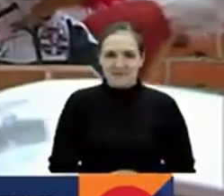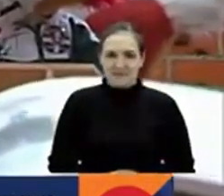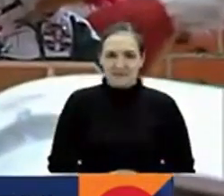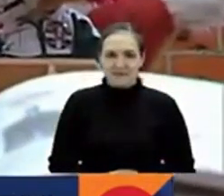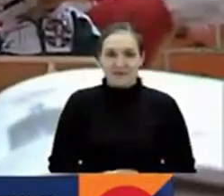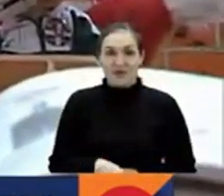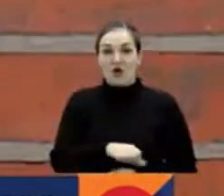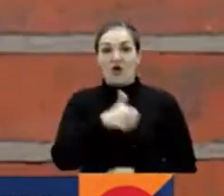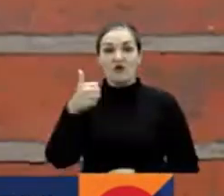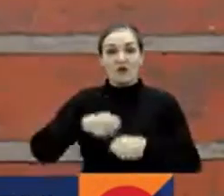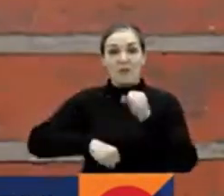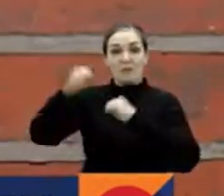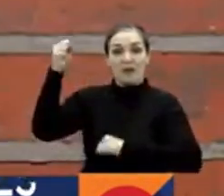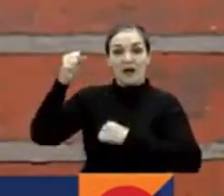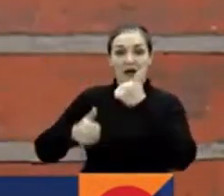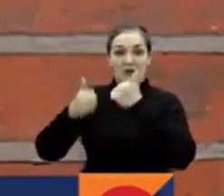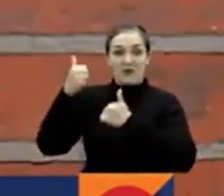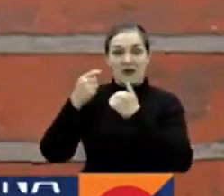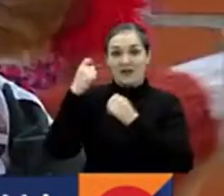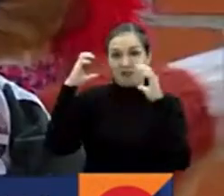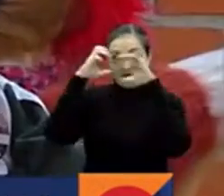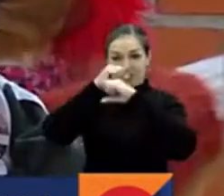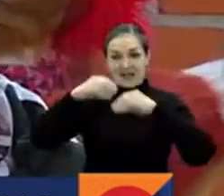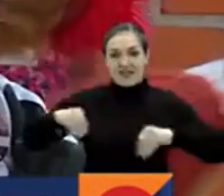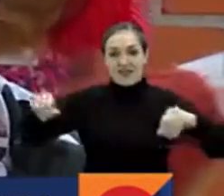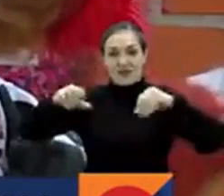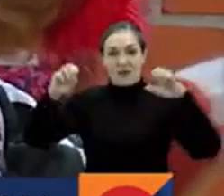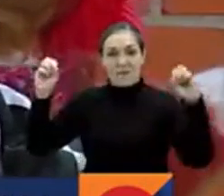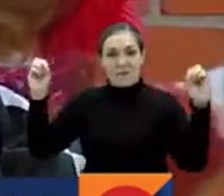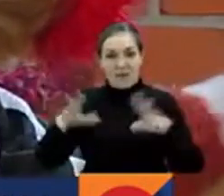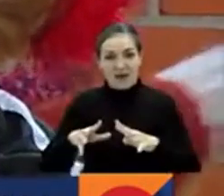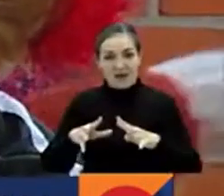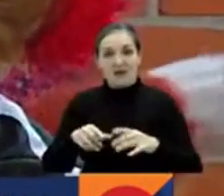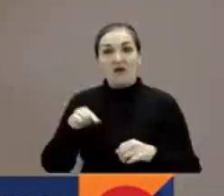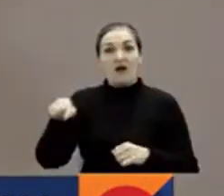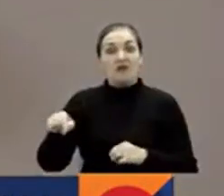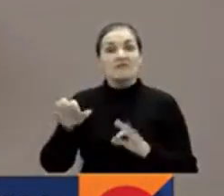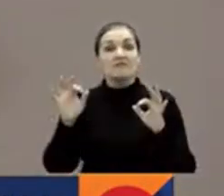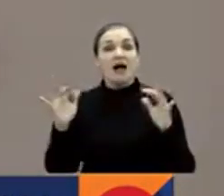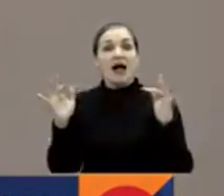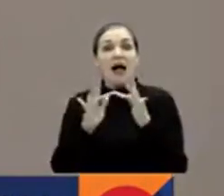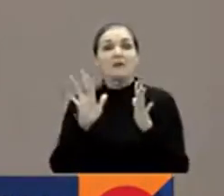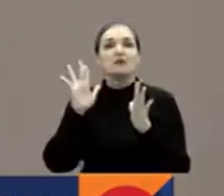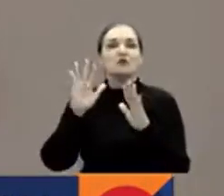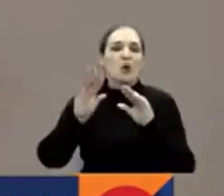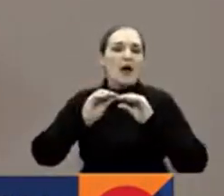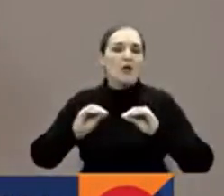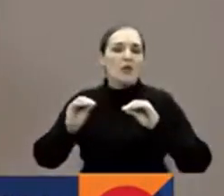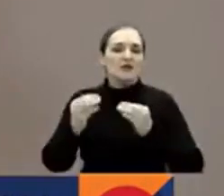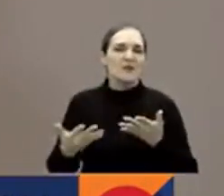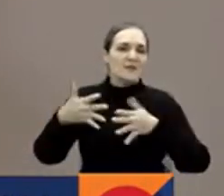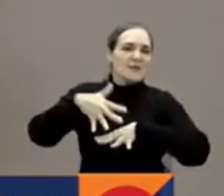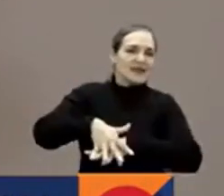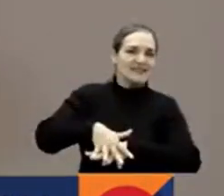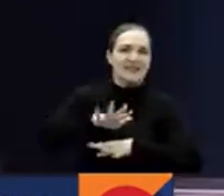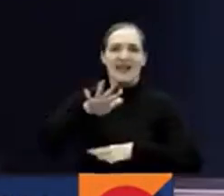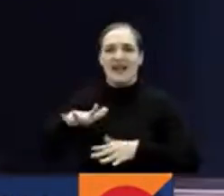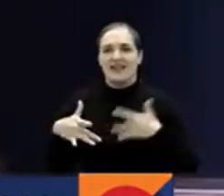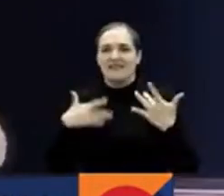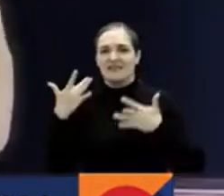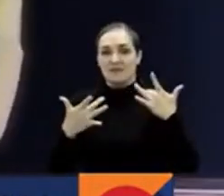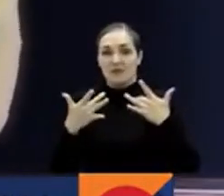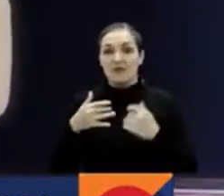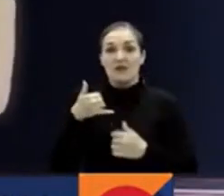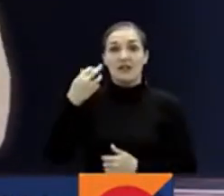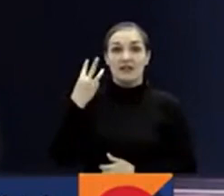Otro de los grandes ganadores de la noche fue Territorio Mágico, la franja de eduentretenimiento de RTVC que se llevó tres